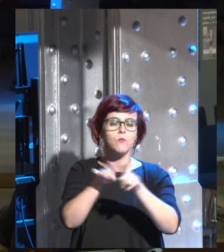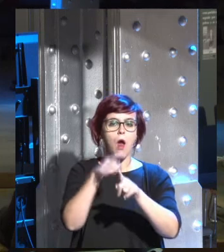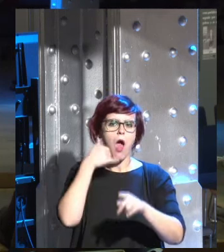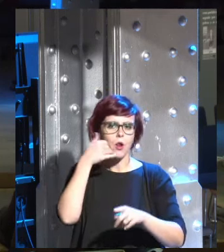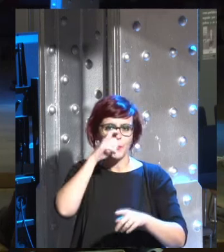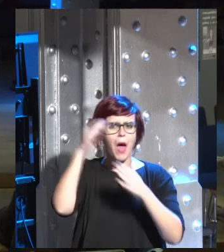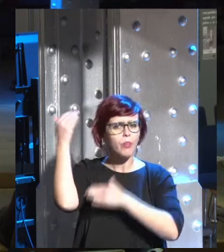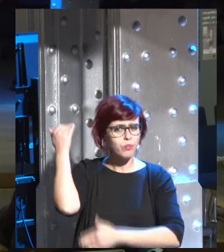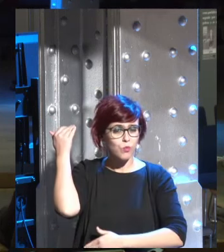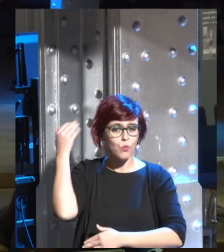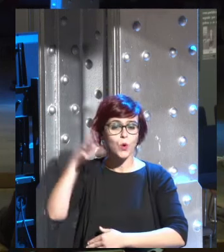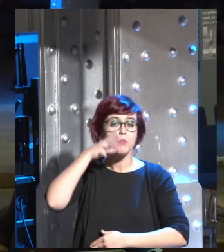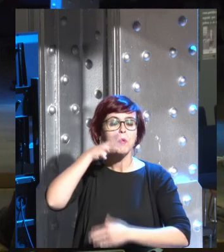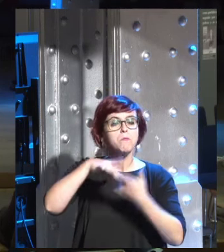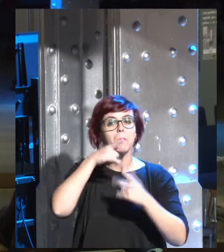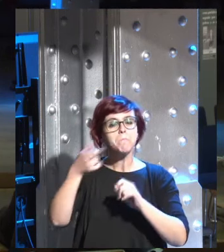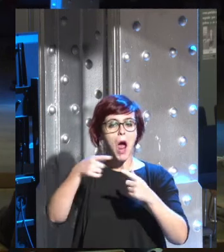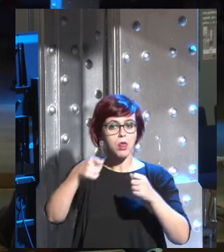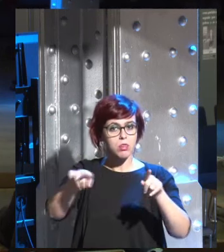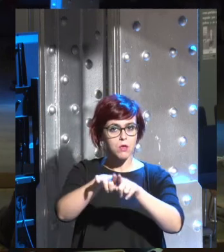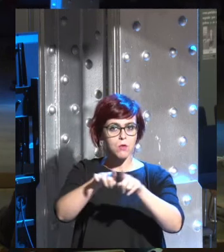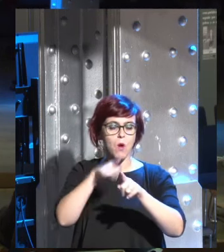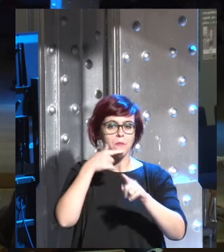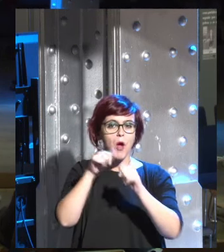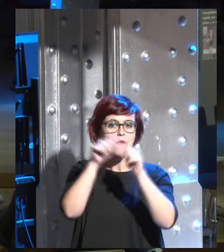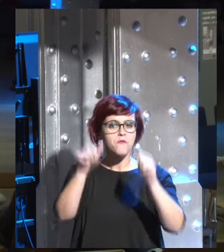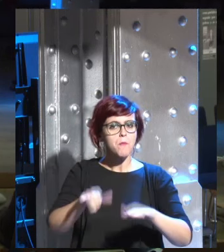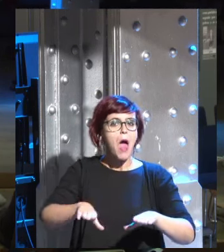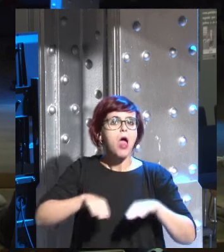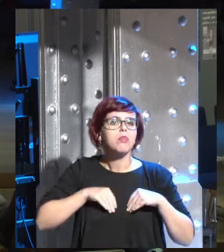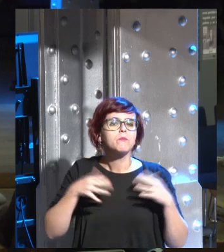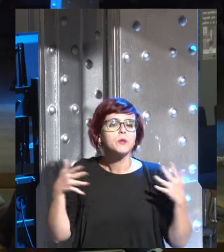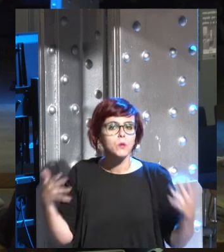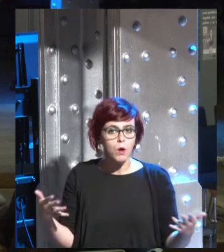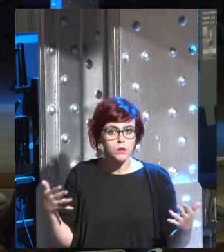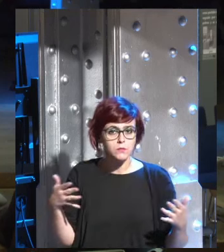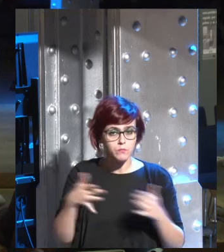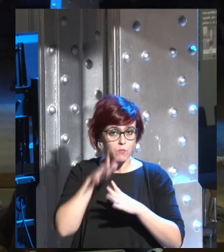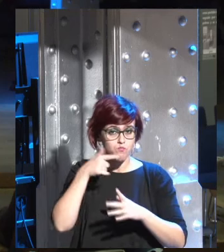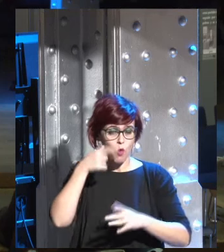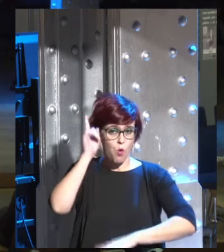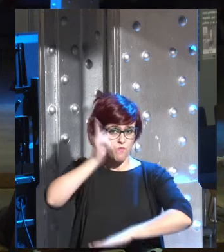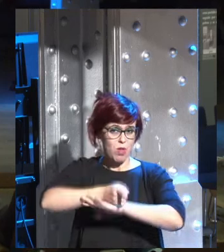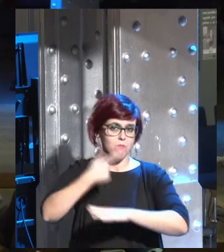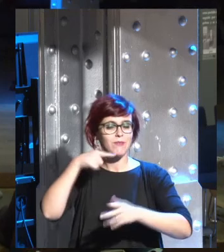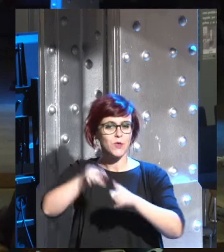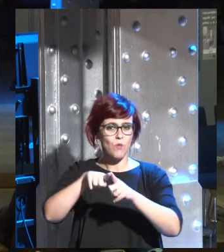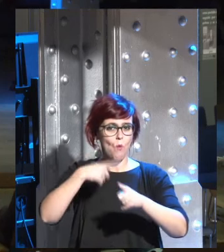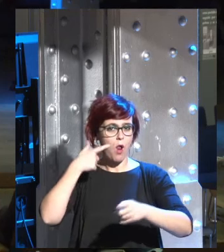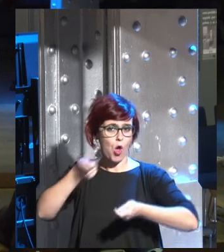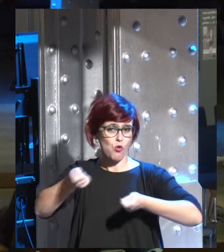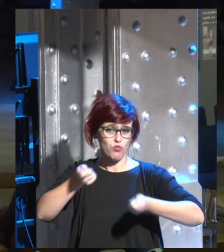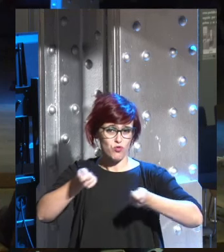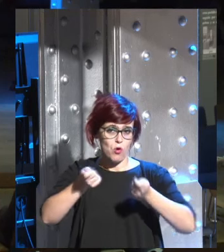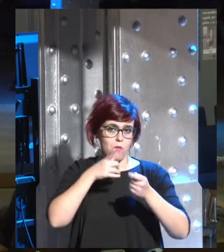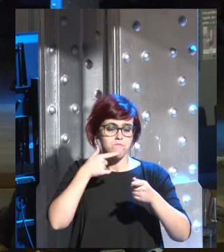muy anticuado porque sigue asumiendose dentro de esa disciplina que el centro de las órdenes el centro de control de verdad de la